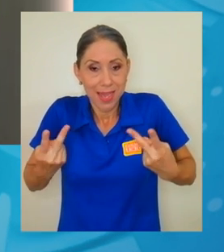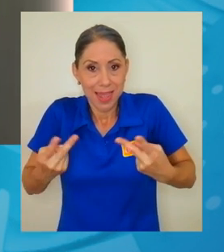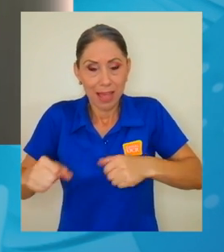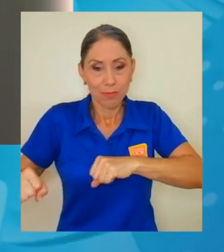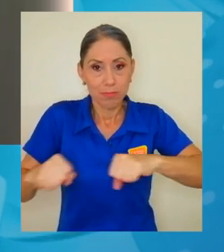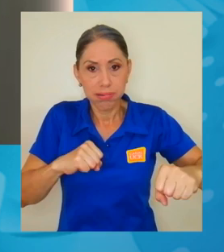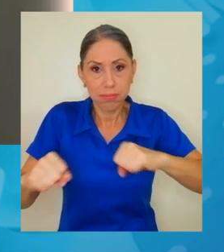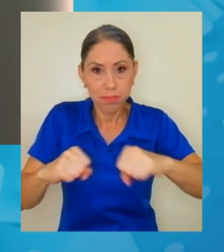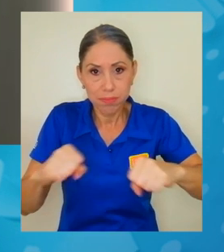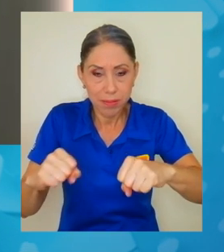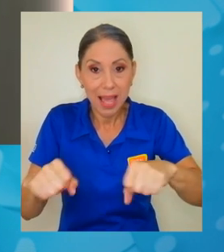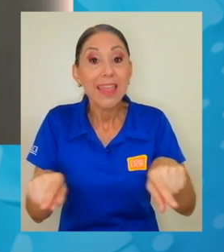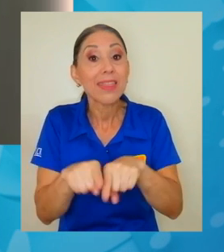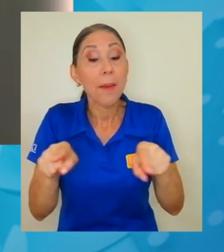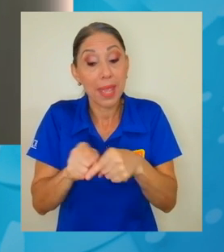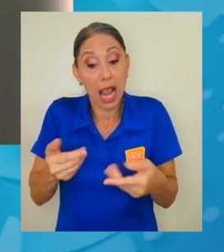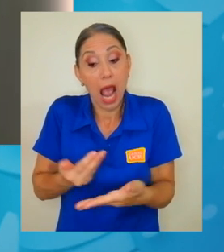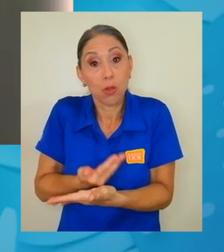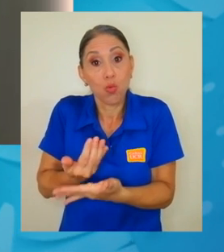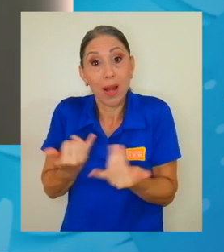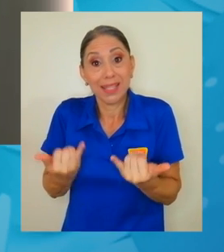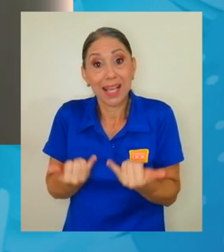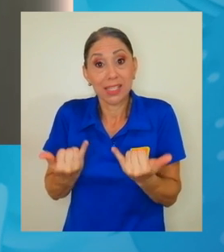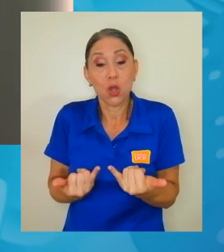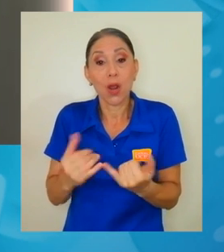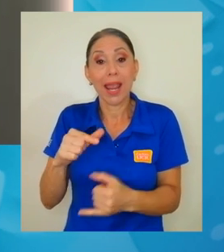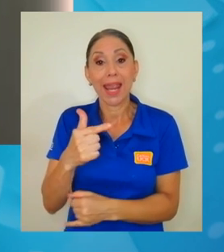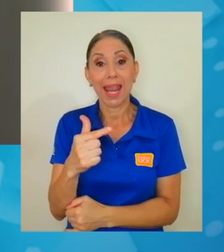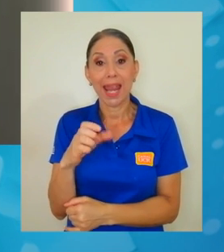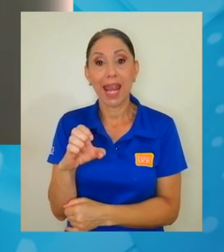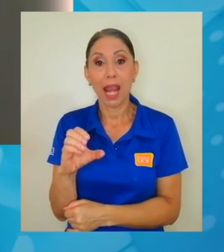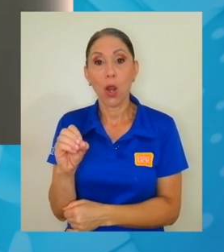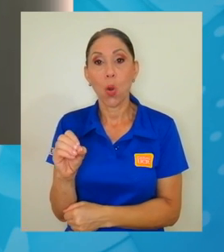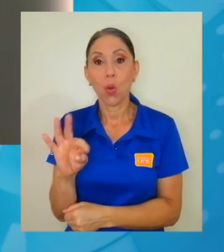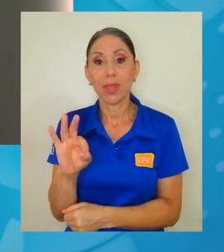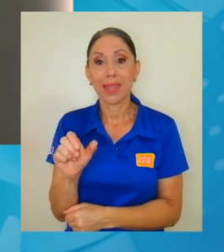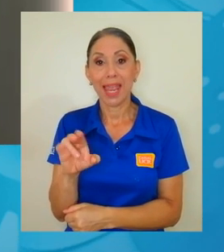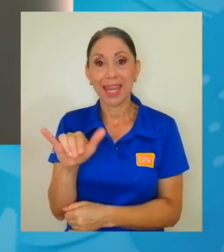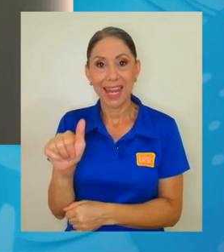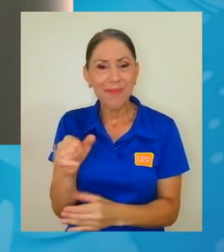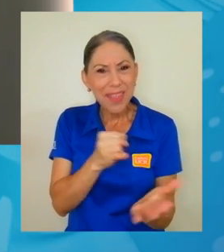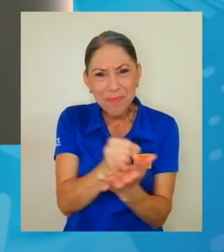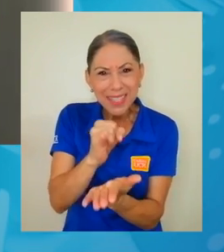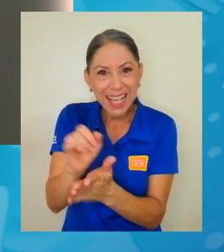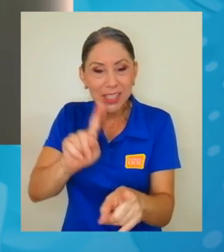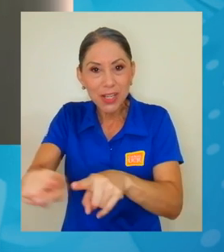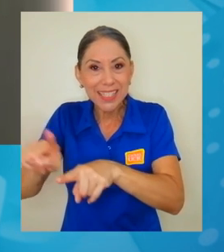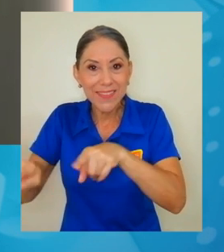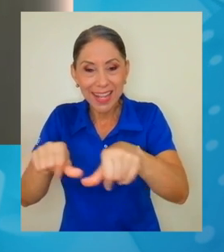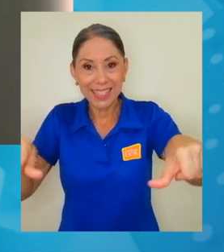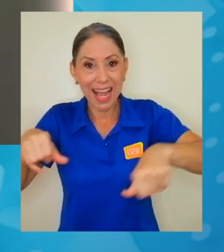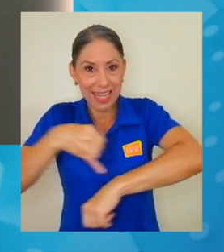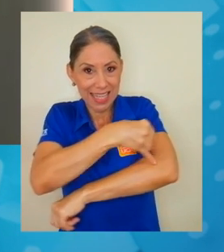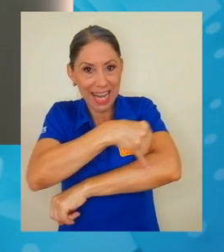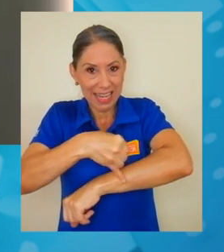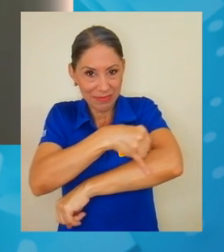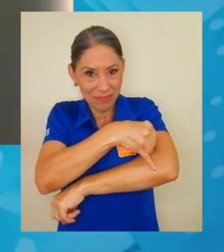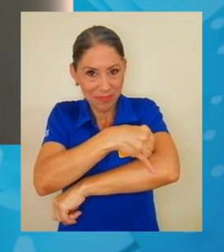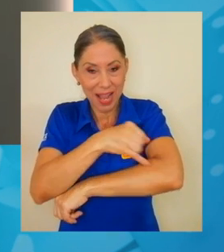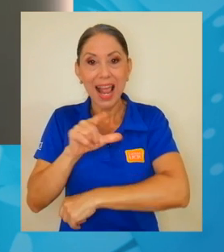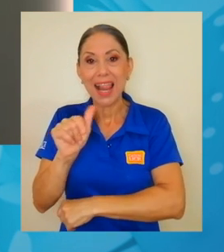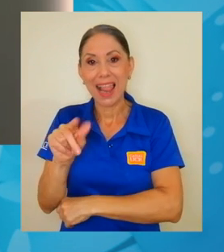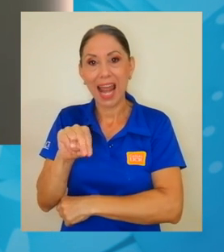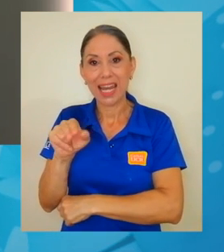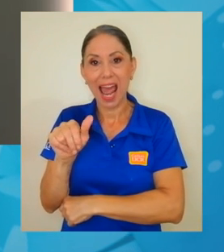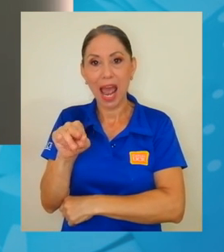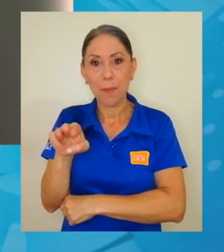de normativa en el caso de geotecnia, investigaciones en las diferentes áreas de la ingeniería, el ANAMI contribuye. También el